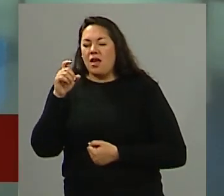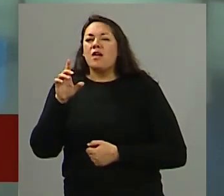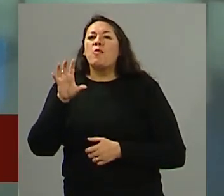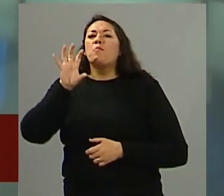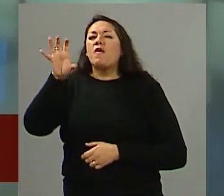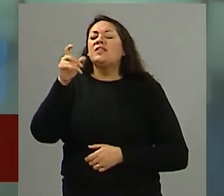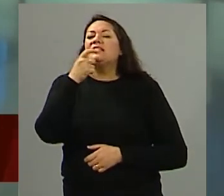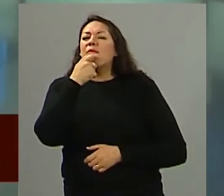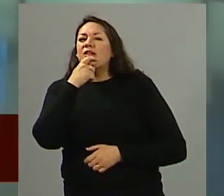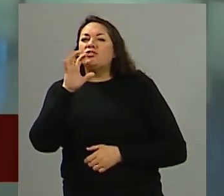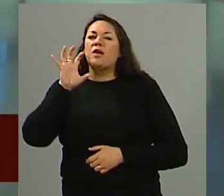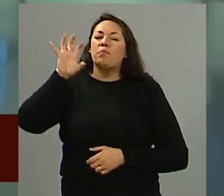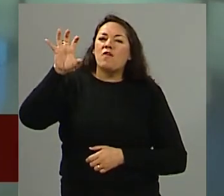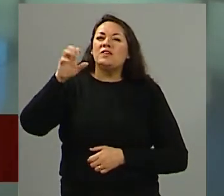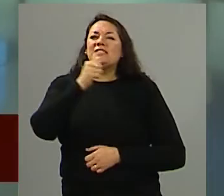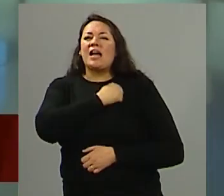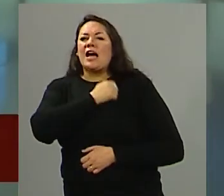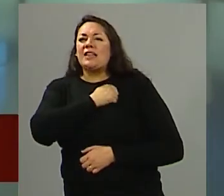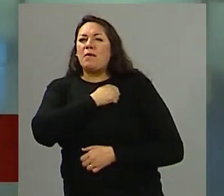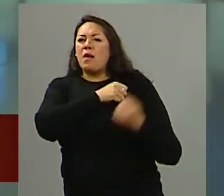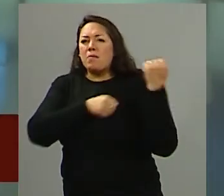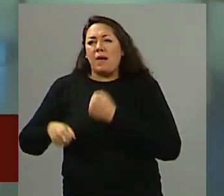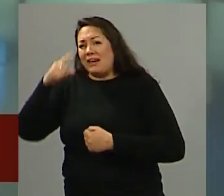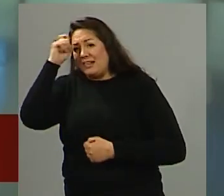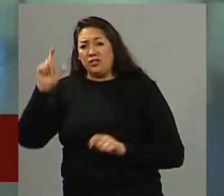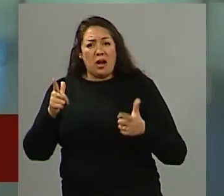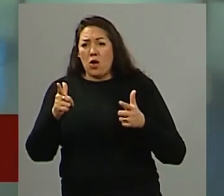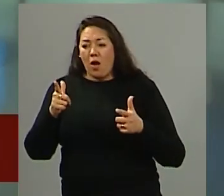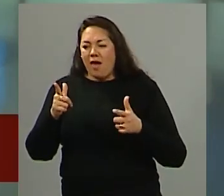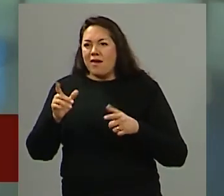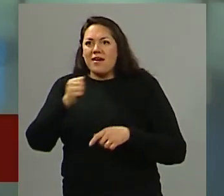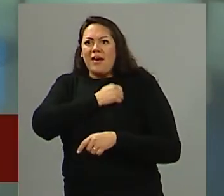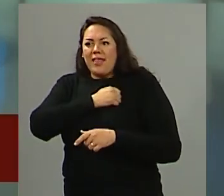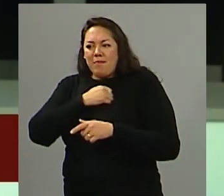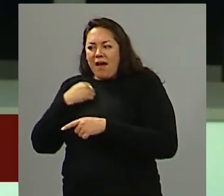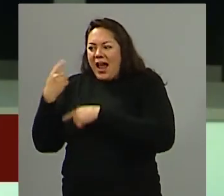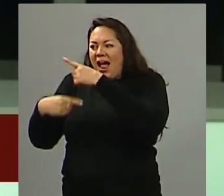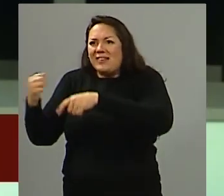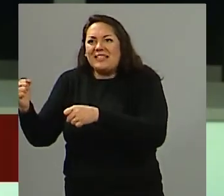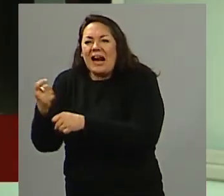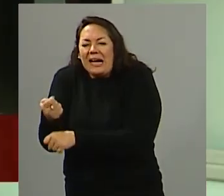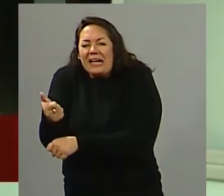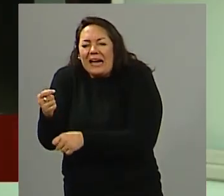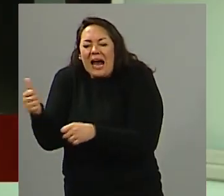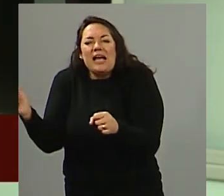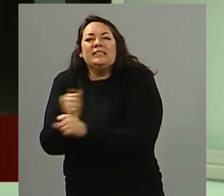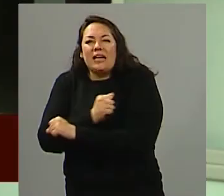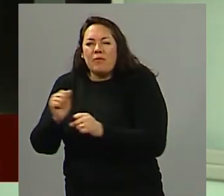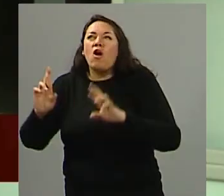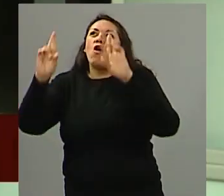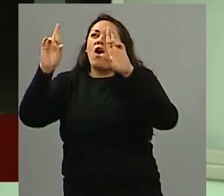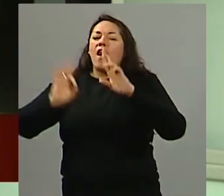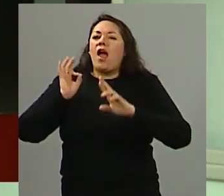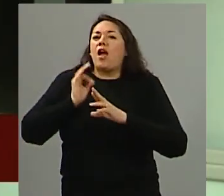nos decía son las únicas provincias que no tienen parques nacionales y Catamarca está avanzada ya está a punto de declararse y decía ojalá terminemos el año con esta